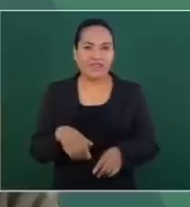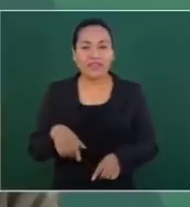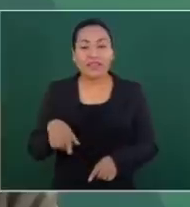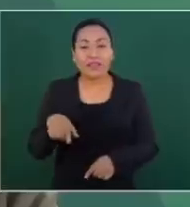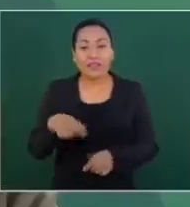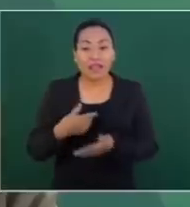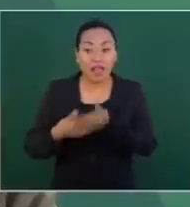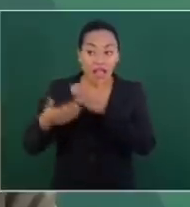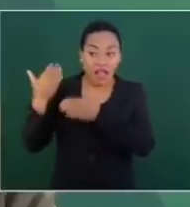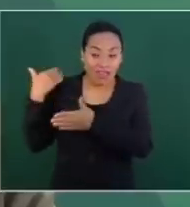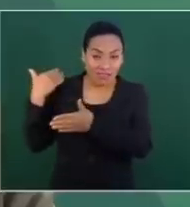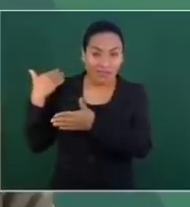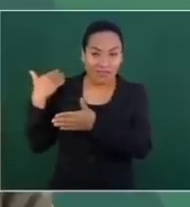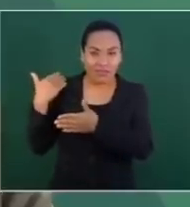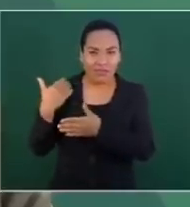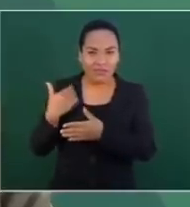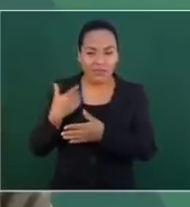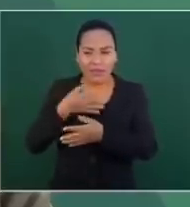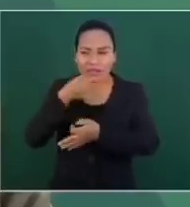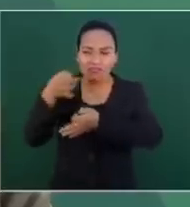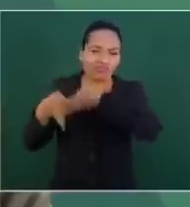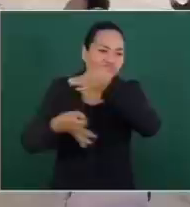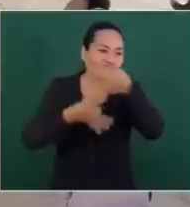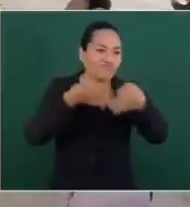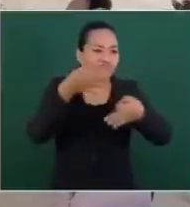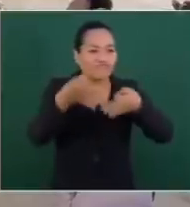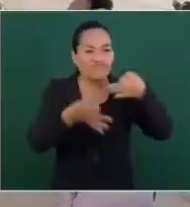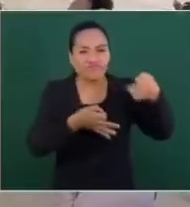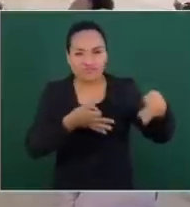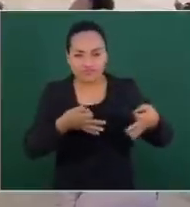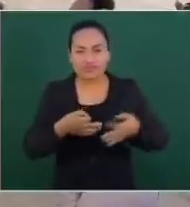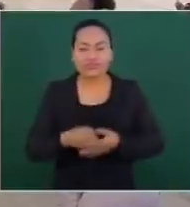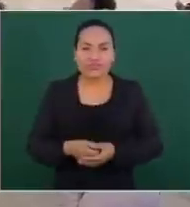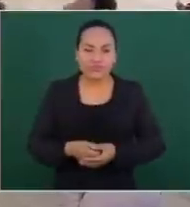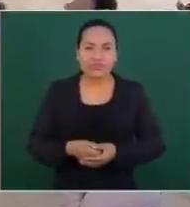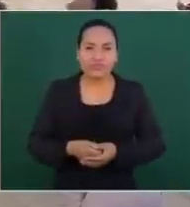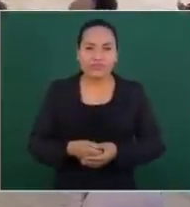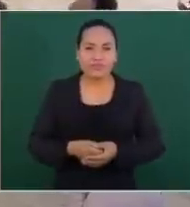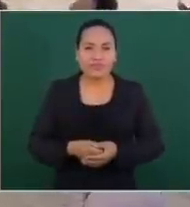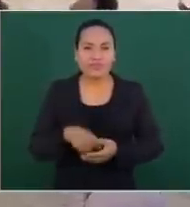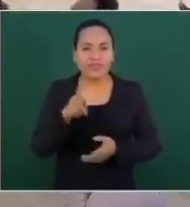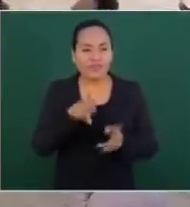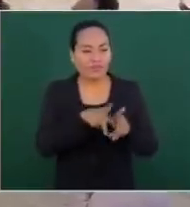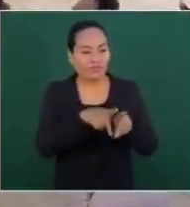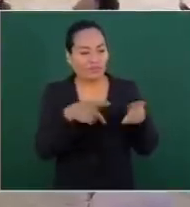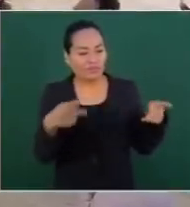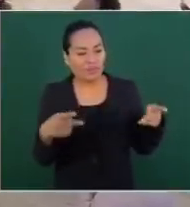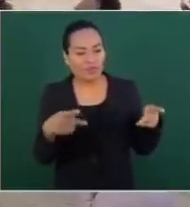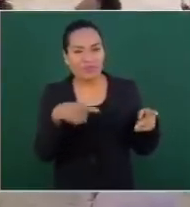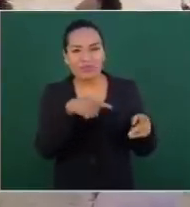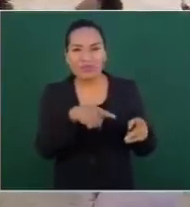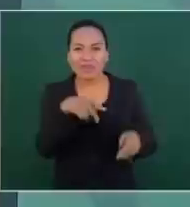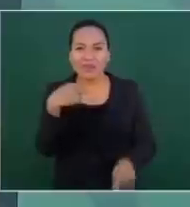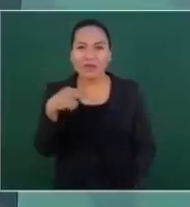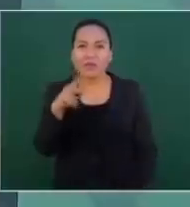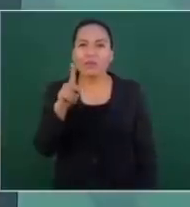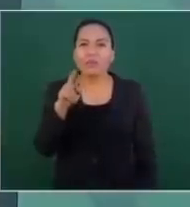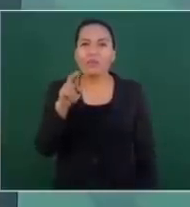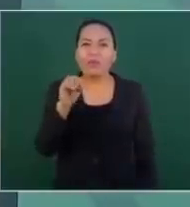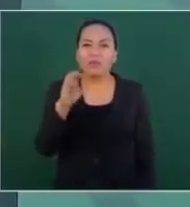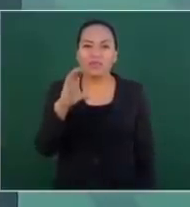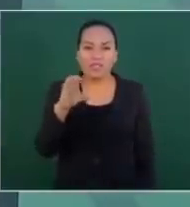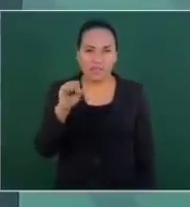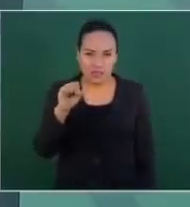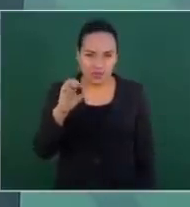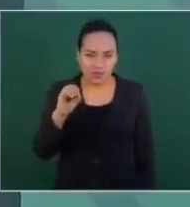campaña de… la portada del proceso era el Estado soy